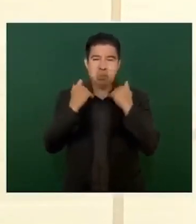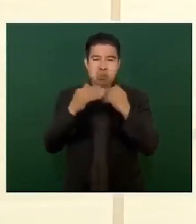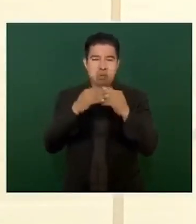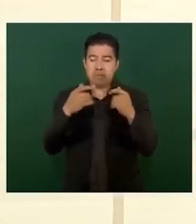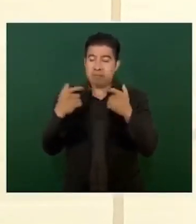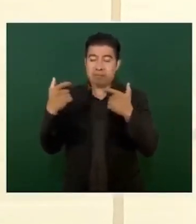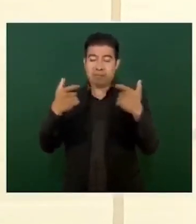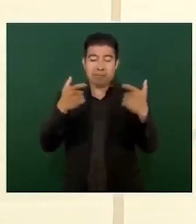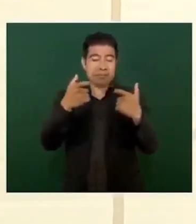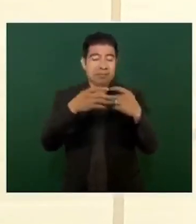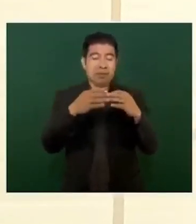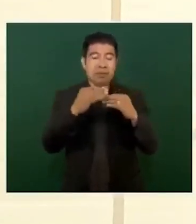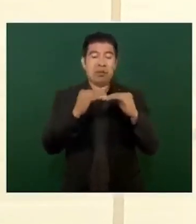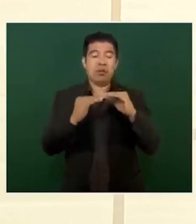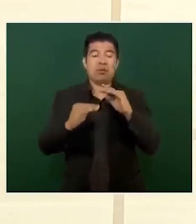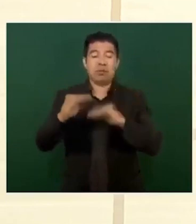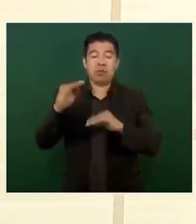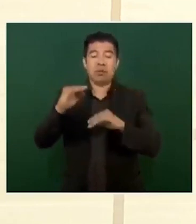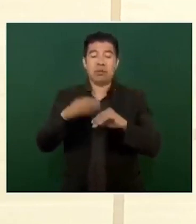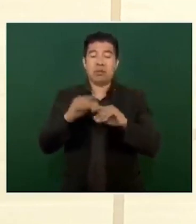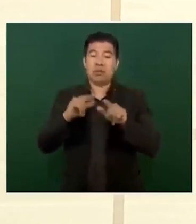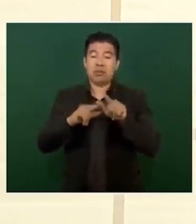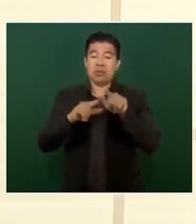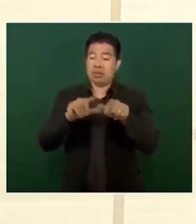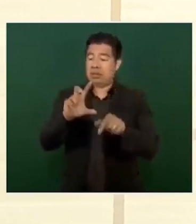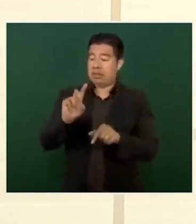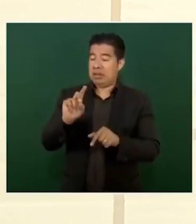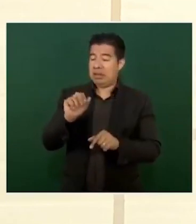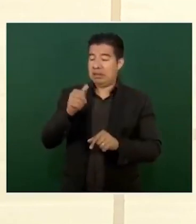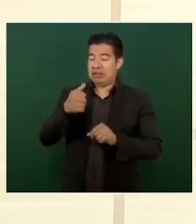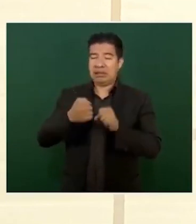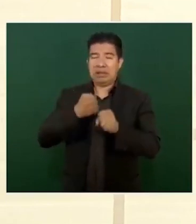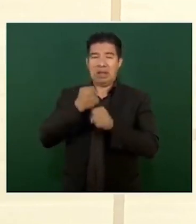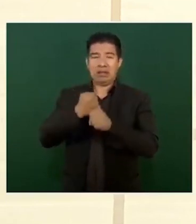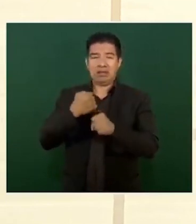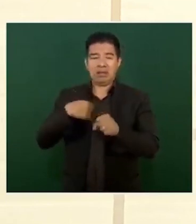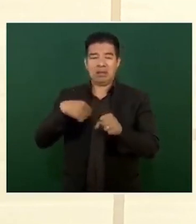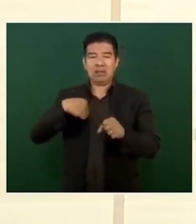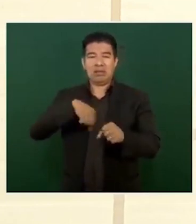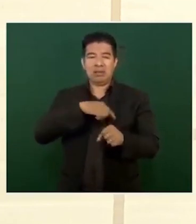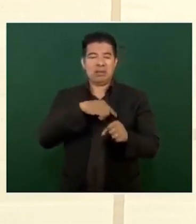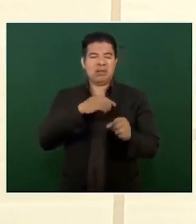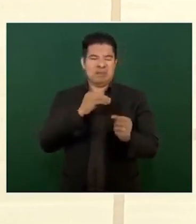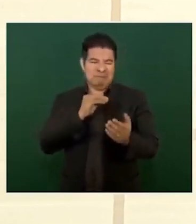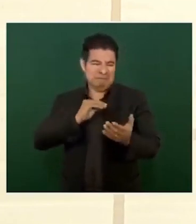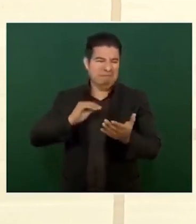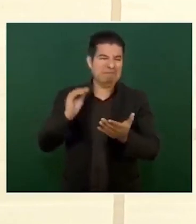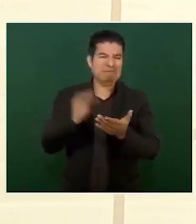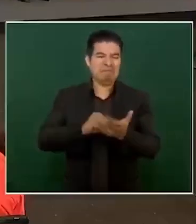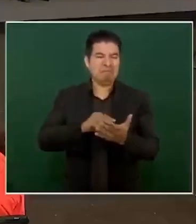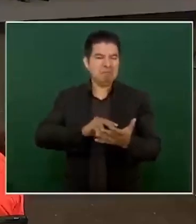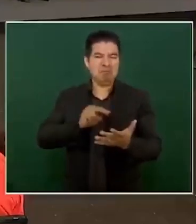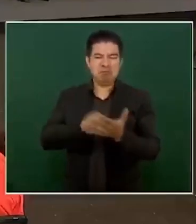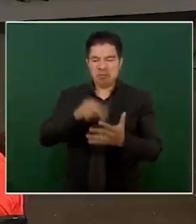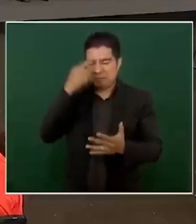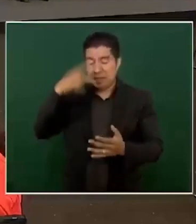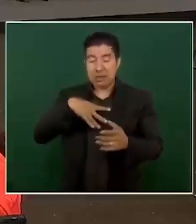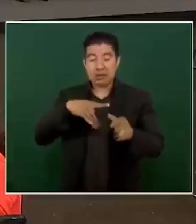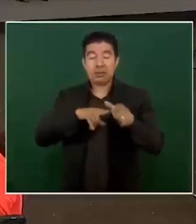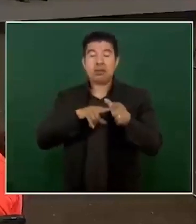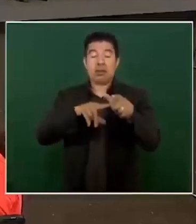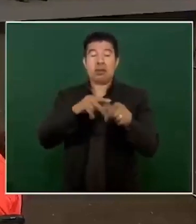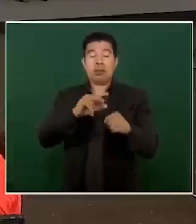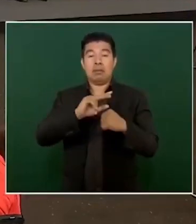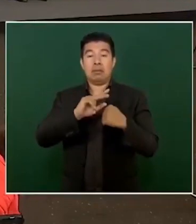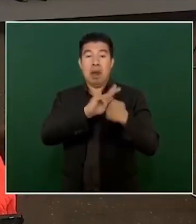responsabilidad De que están representando A toda la comunidad Aunque bueno Ellos no son el único gobierno Del mundo Ya lo